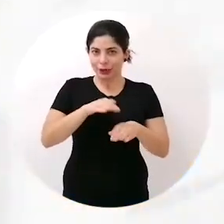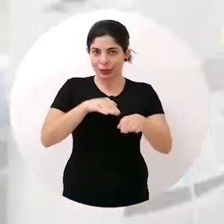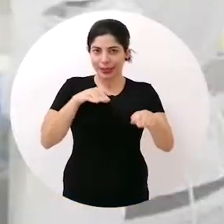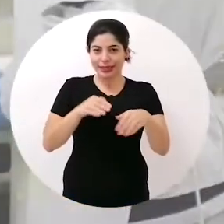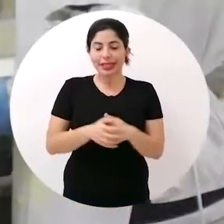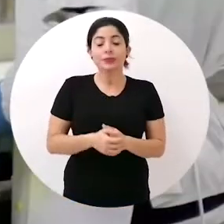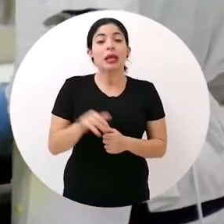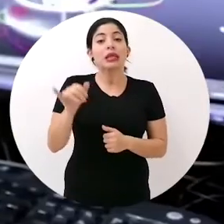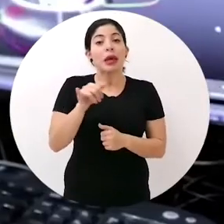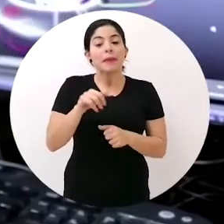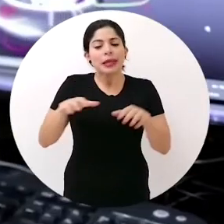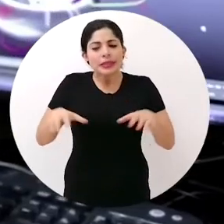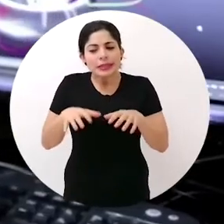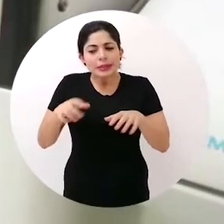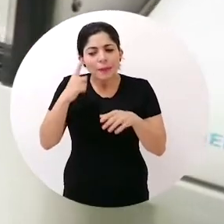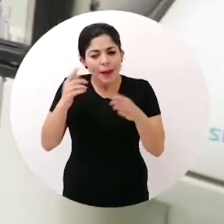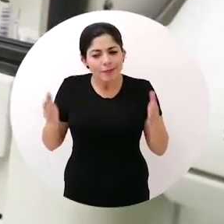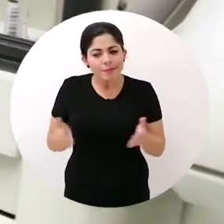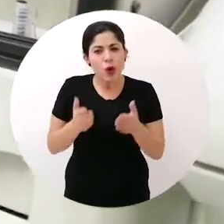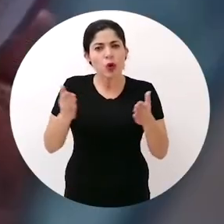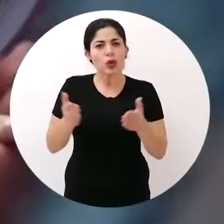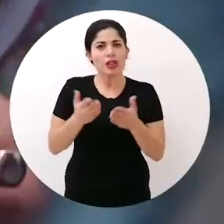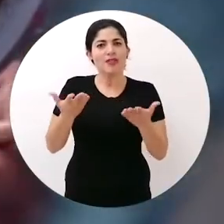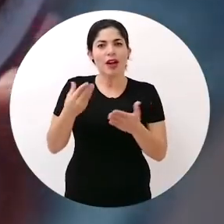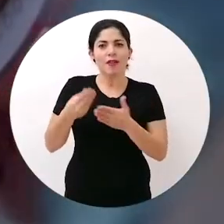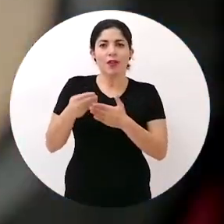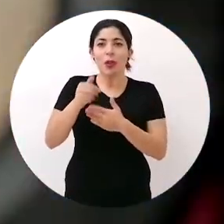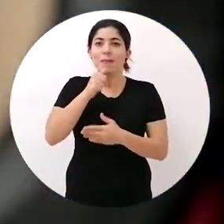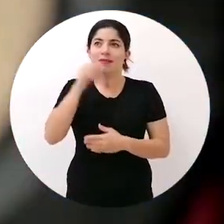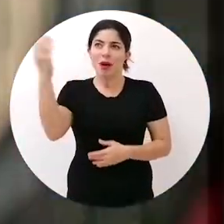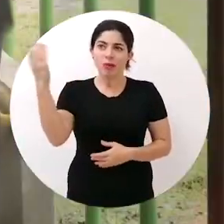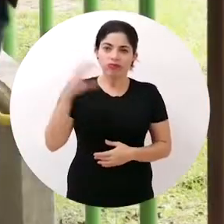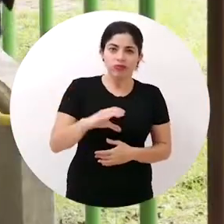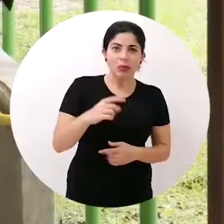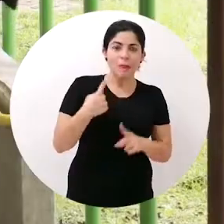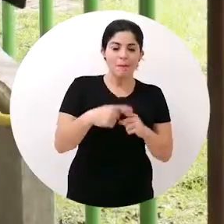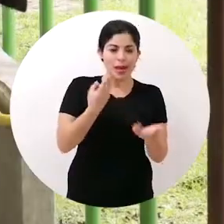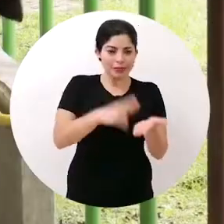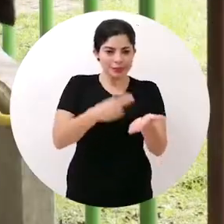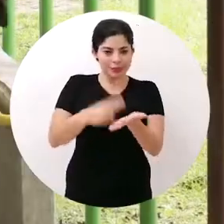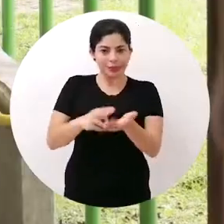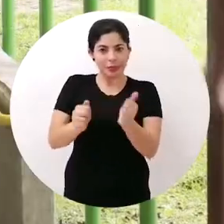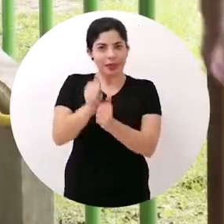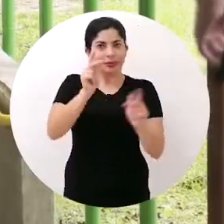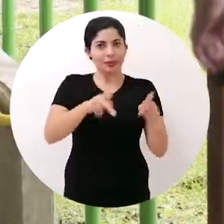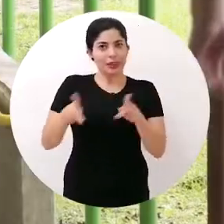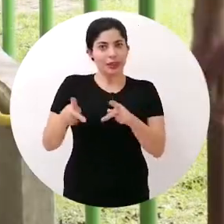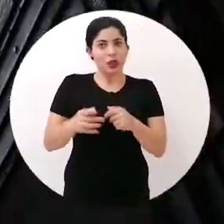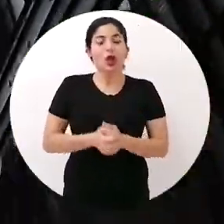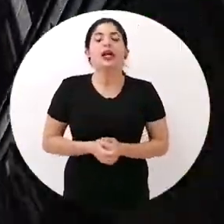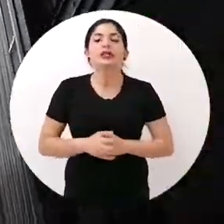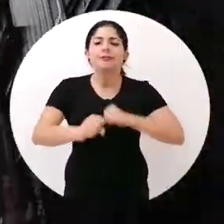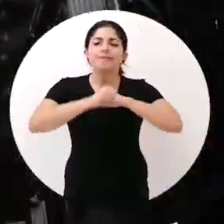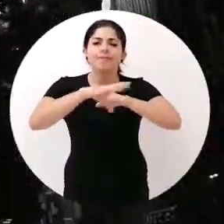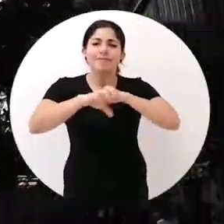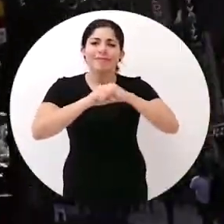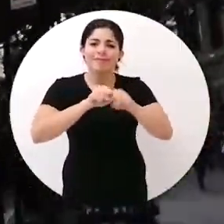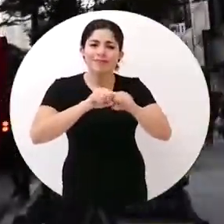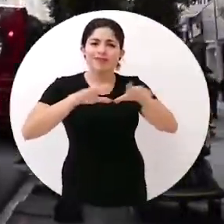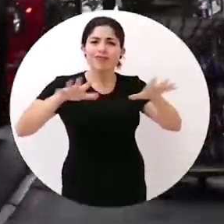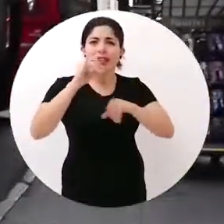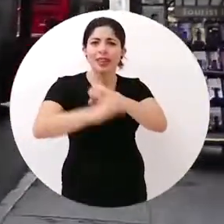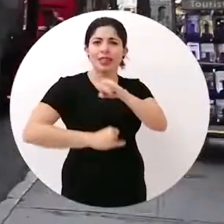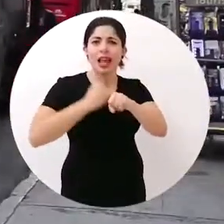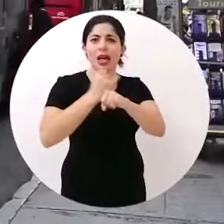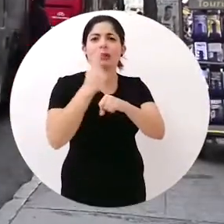También tomamos acciones para incentivar la inversión privada y la contratación de personas. Lanzamos una campaña